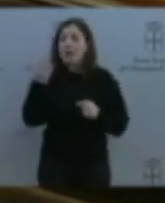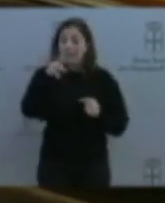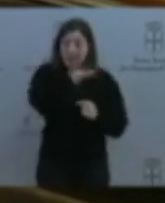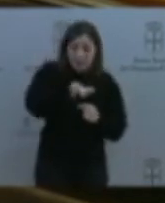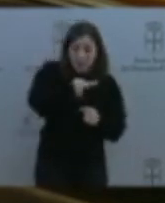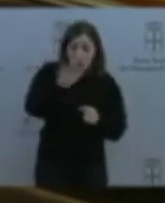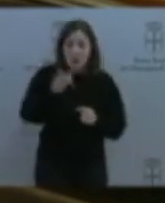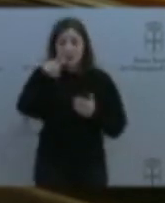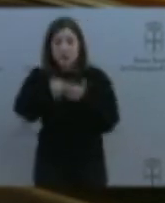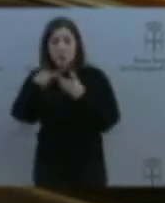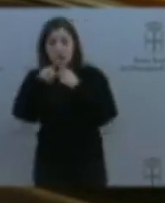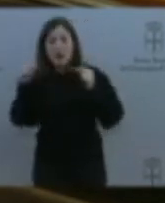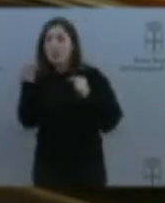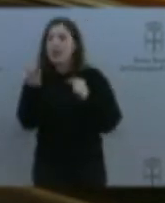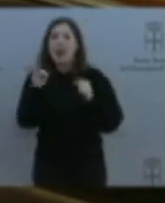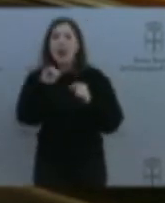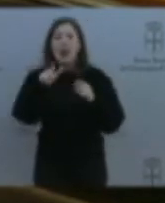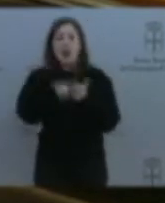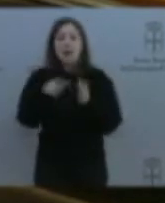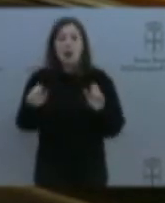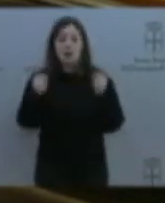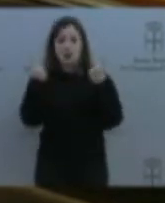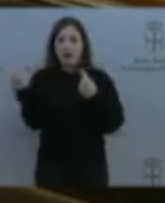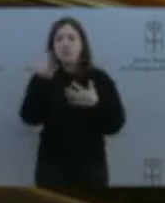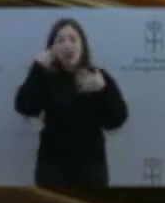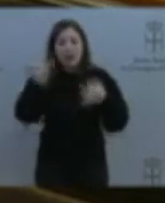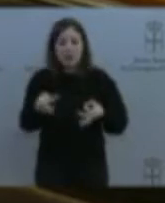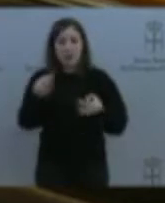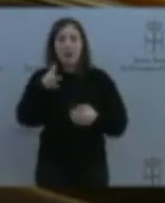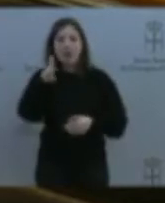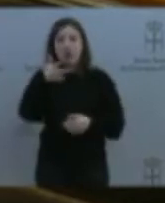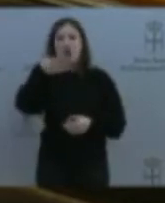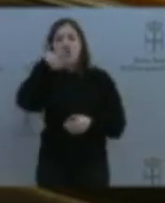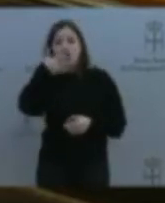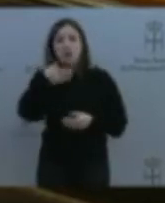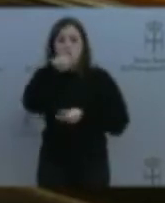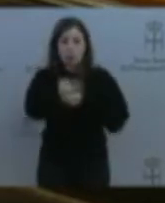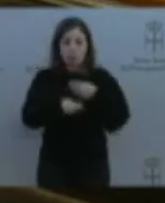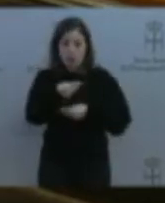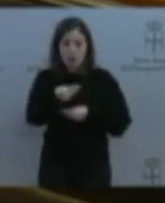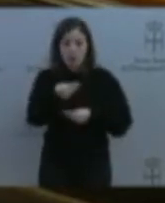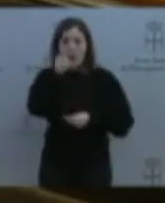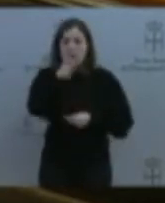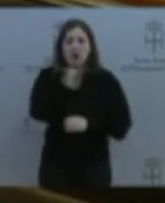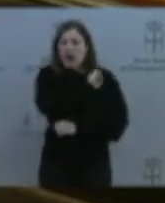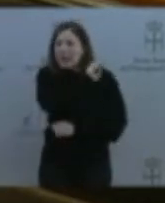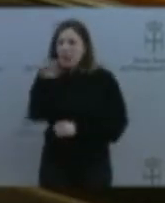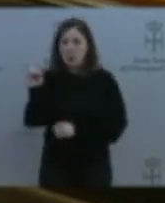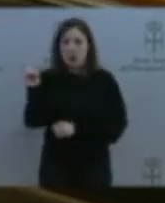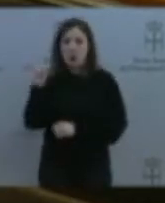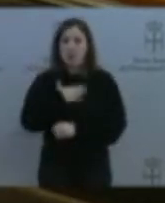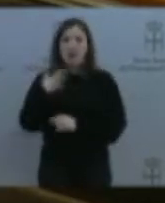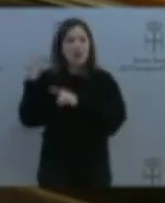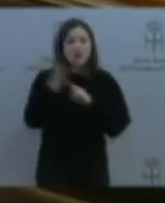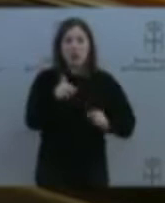Tenemos de garantizar el derecho a conoceles y a usales. Ninguna persona debería ser discriminada en Asturias por la lengua que libremente